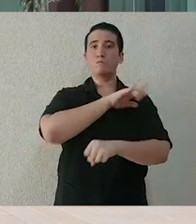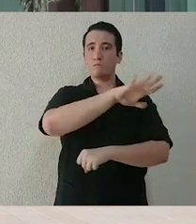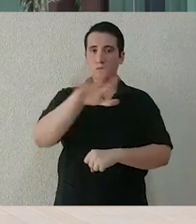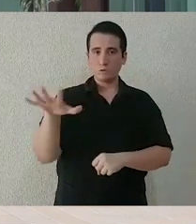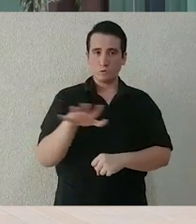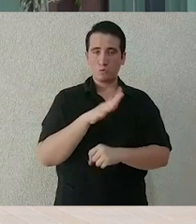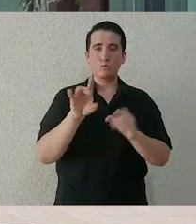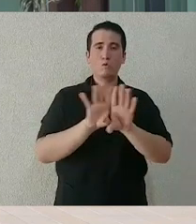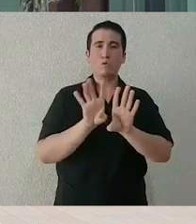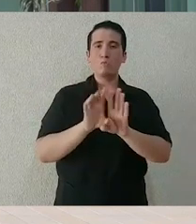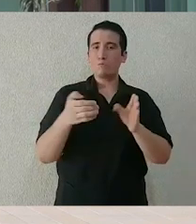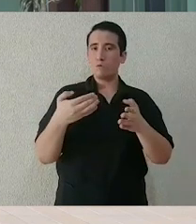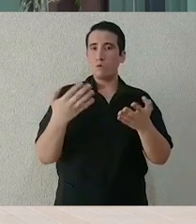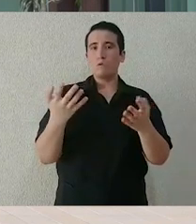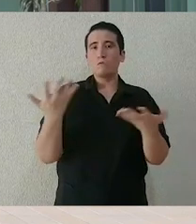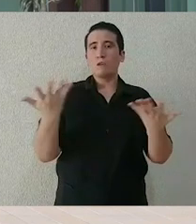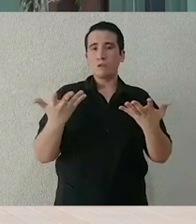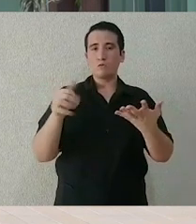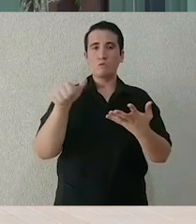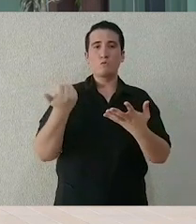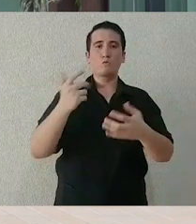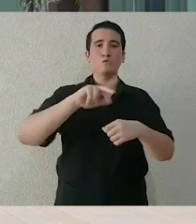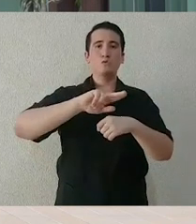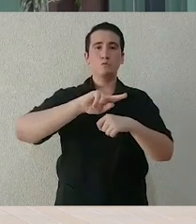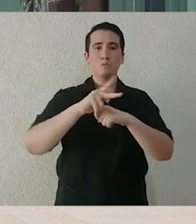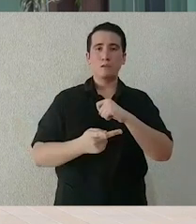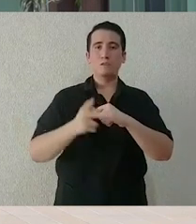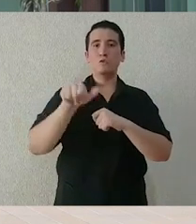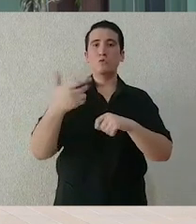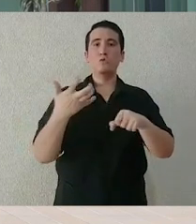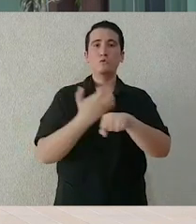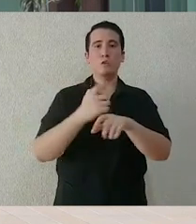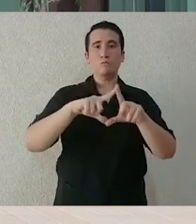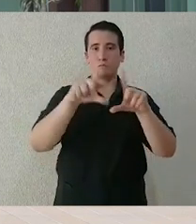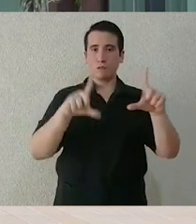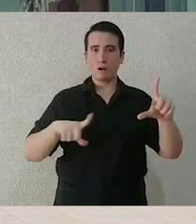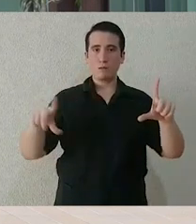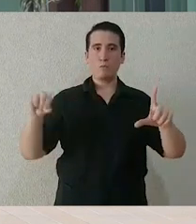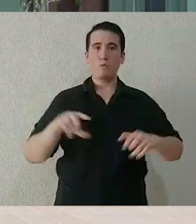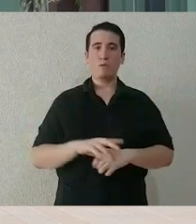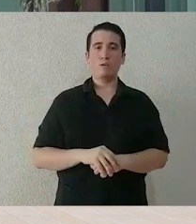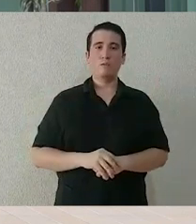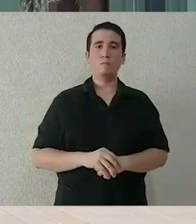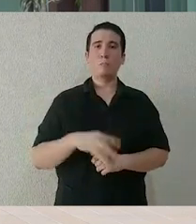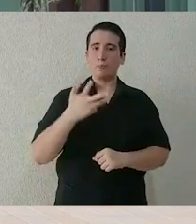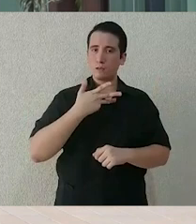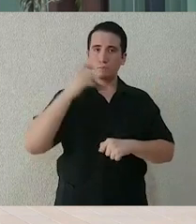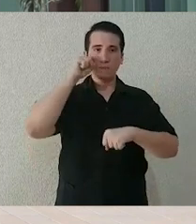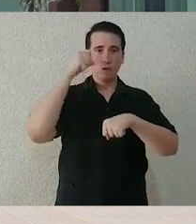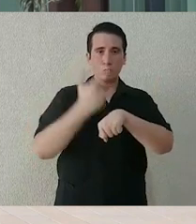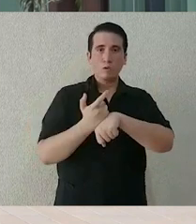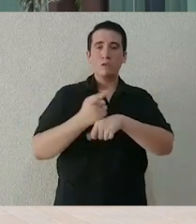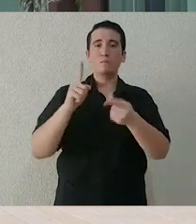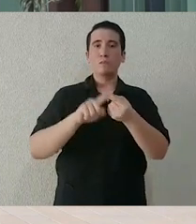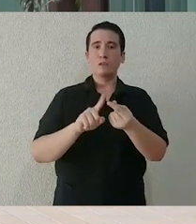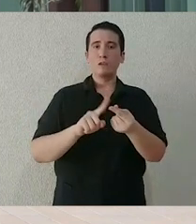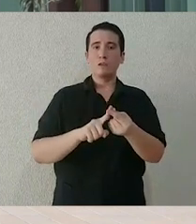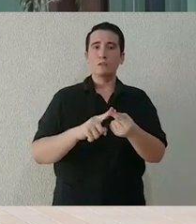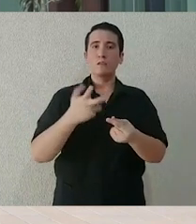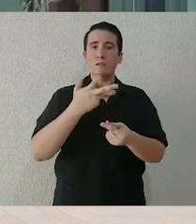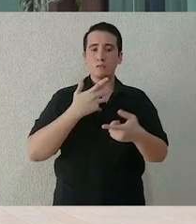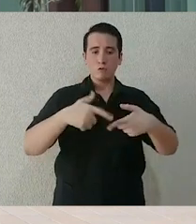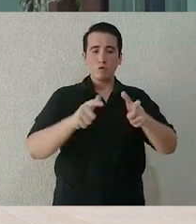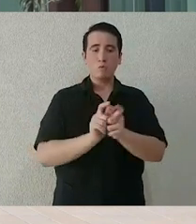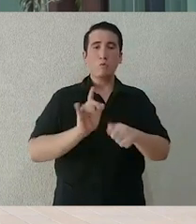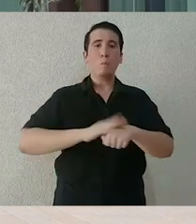pertenecen al grupo más vulnerable ante el coronavirus por padecer diabetes, hipertensión, obesidad o alguna enfermedad crónica,